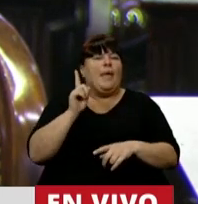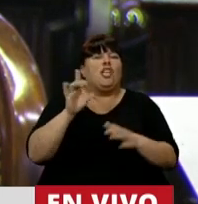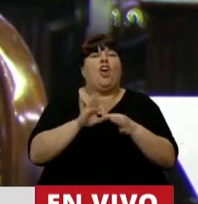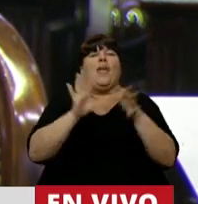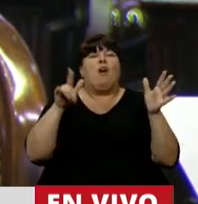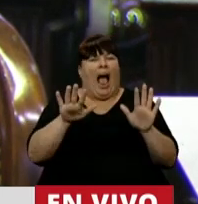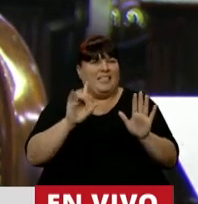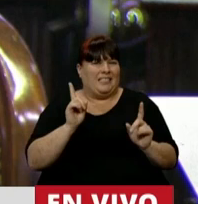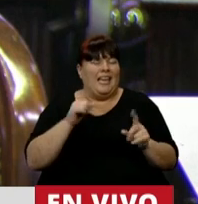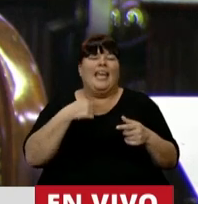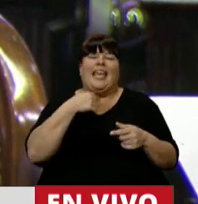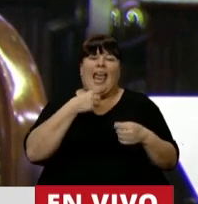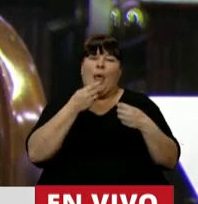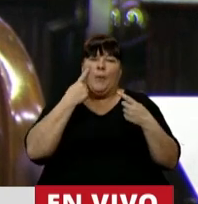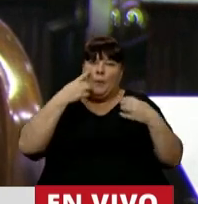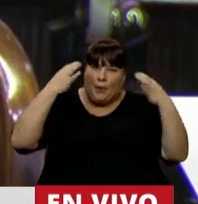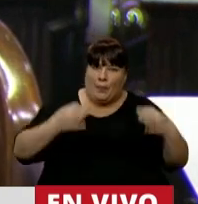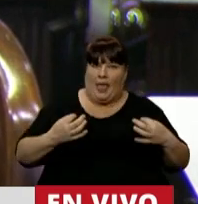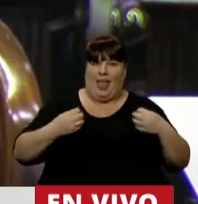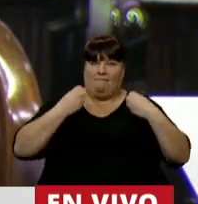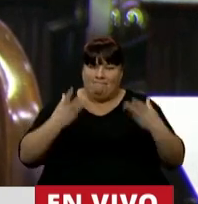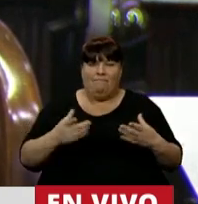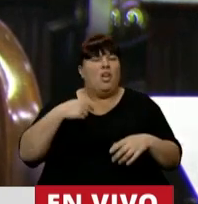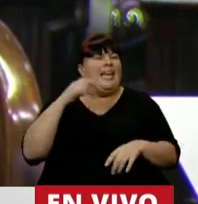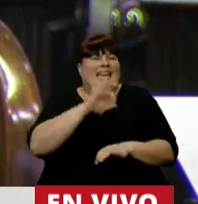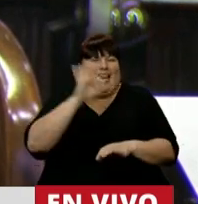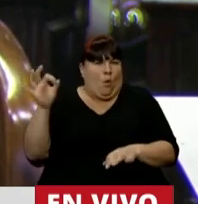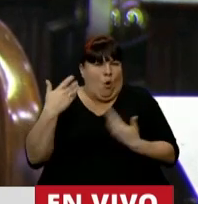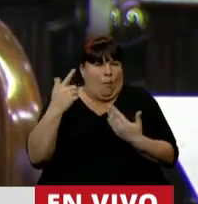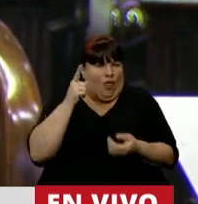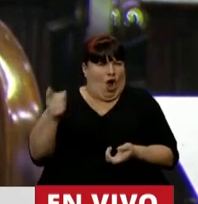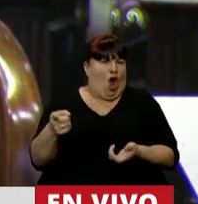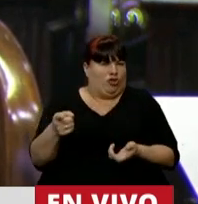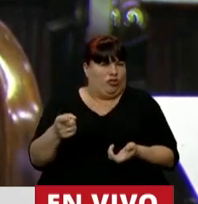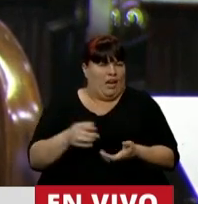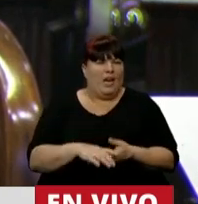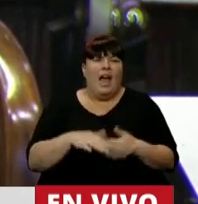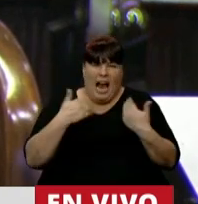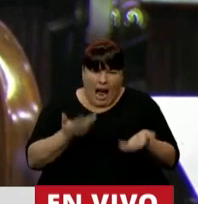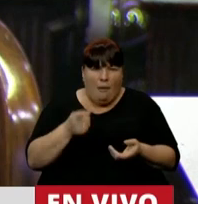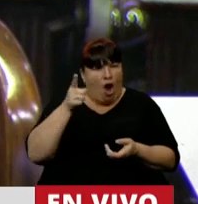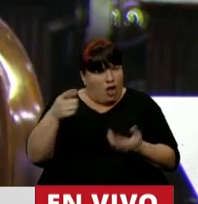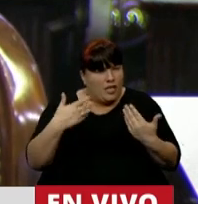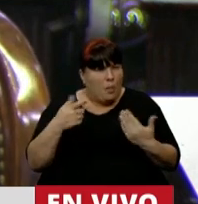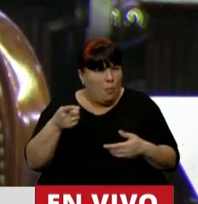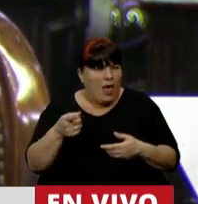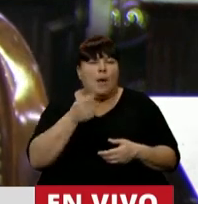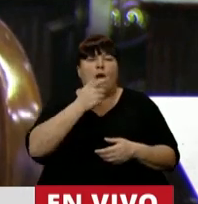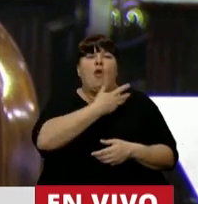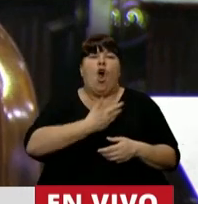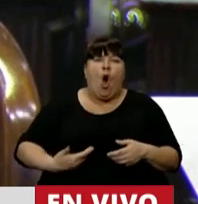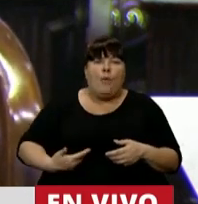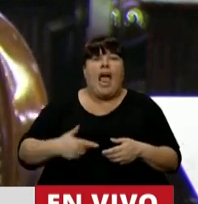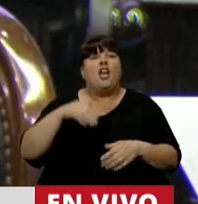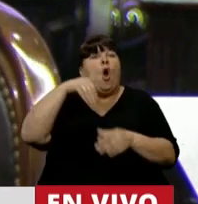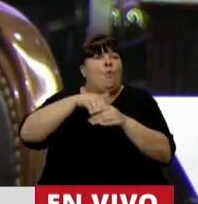de la democracia eso, esperamos bienestar. Nadie podría estar en contra. ¿Y quién podría estar en contra de que un gobierno